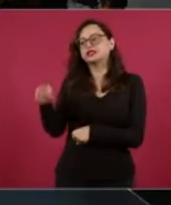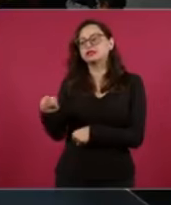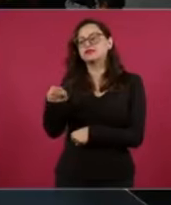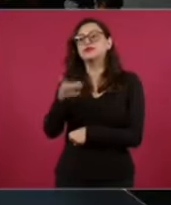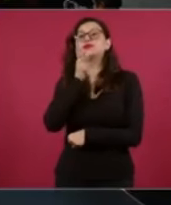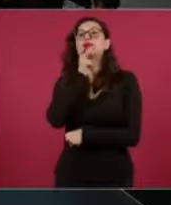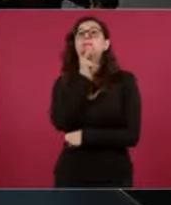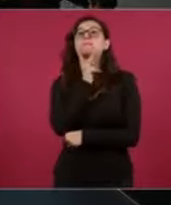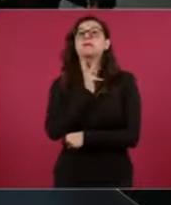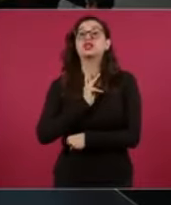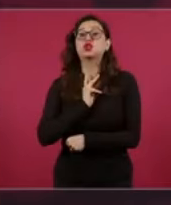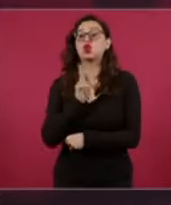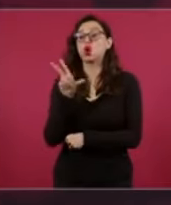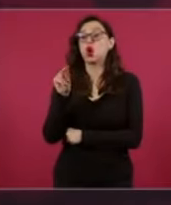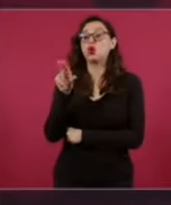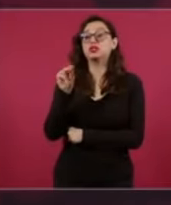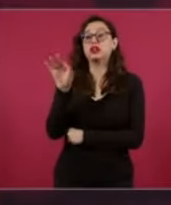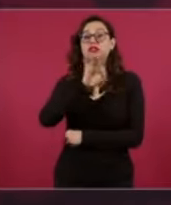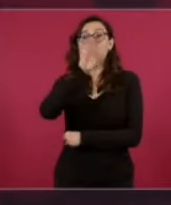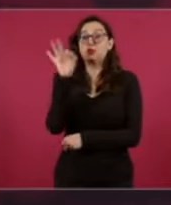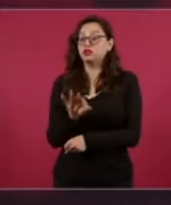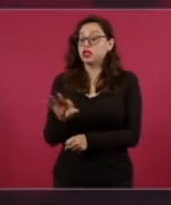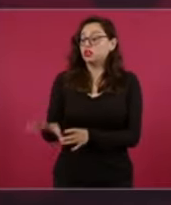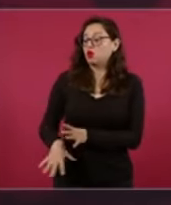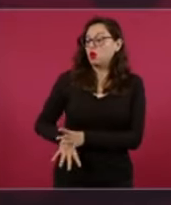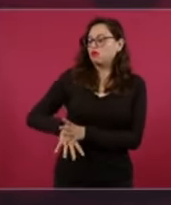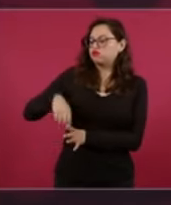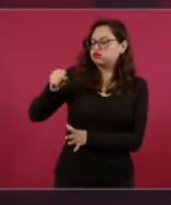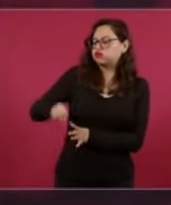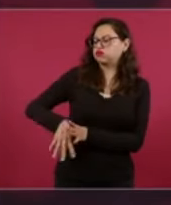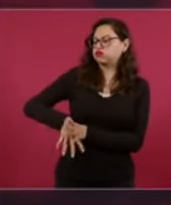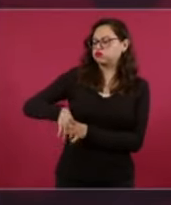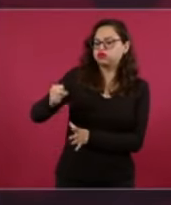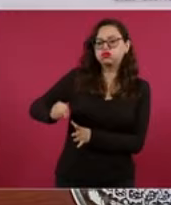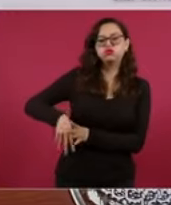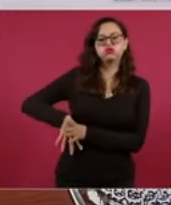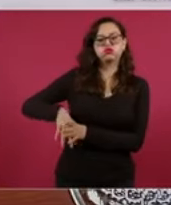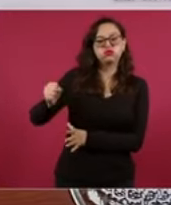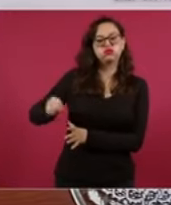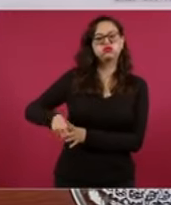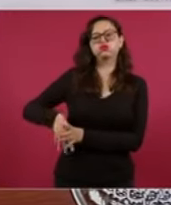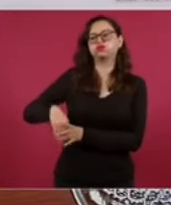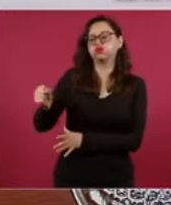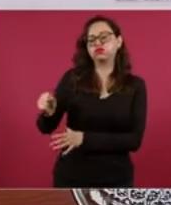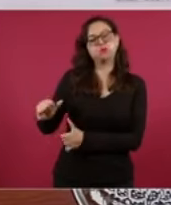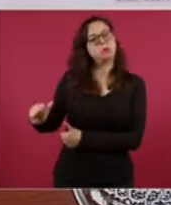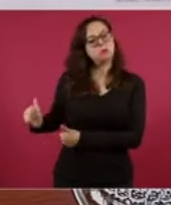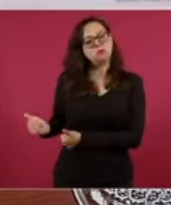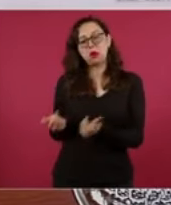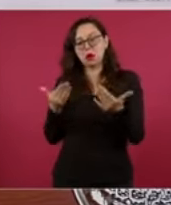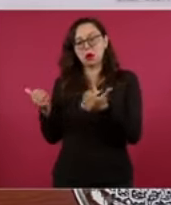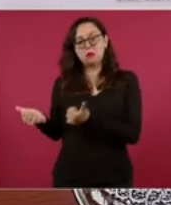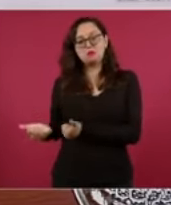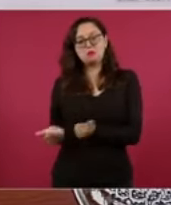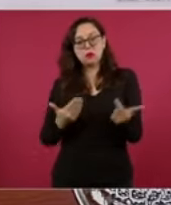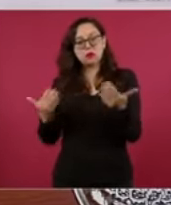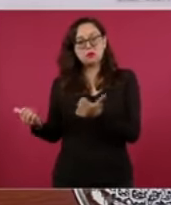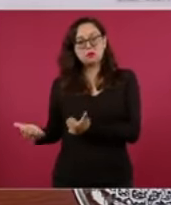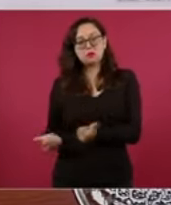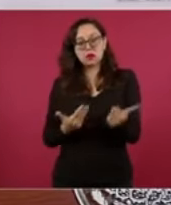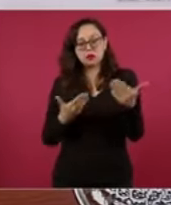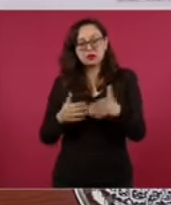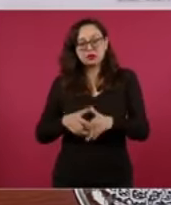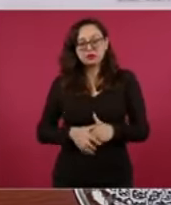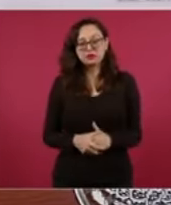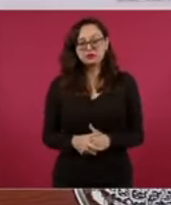80 por ciento de todo el petróleo del país. El campo